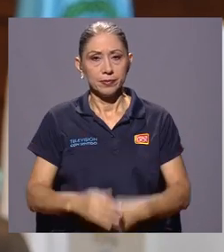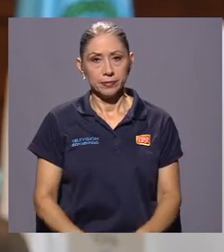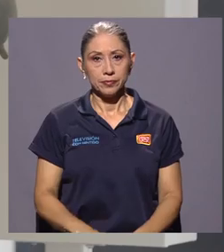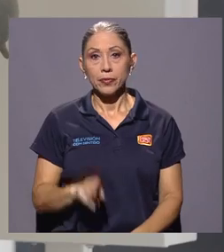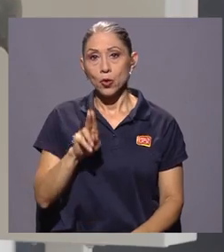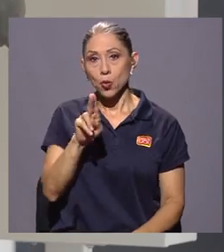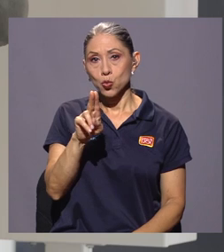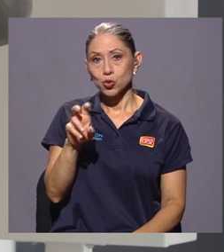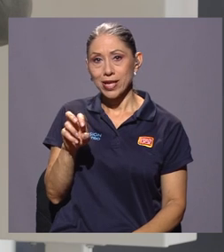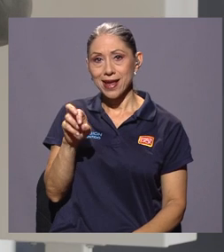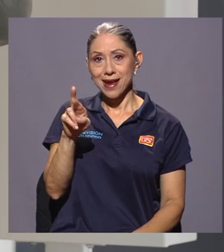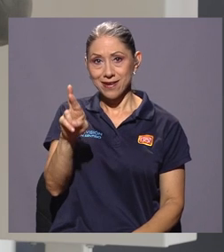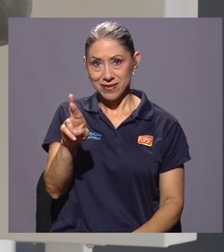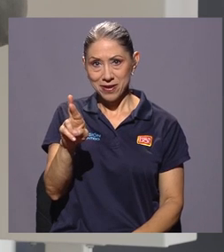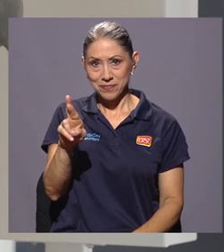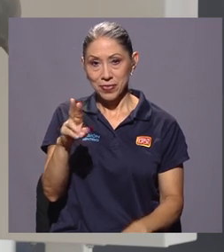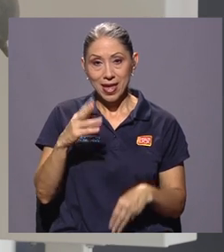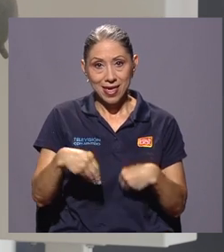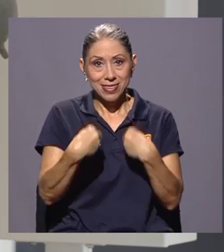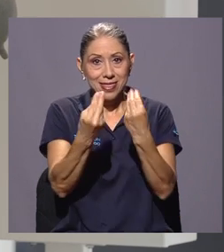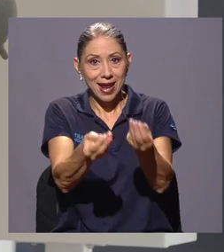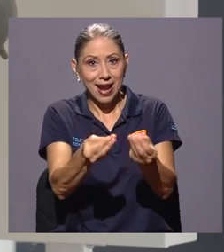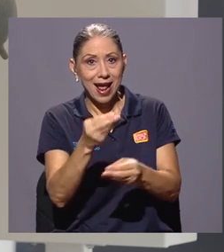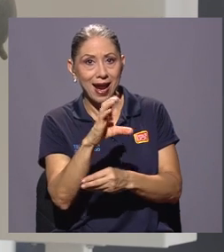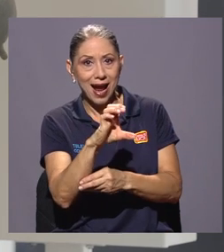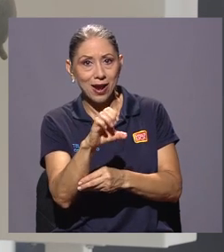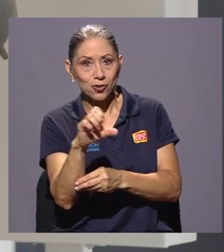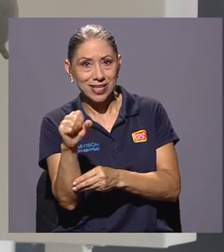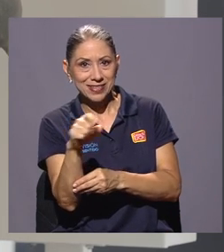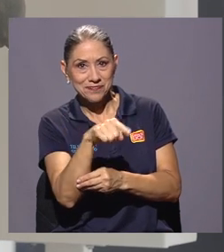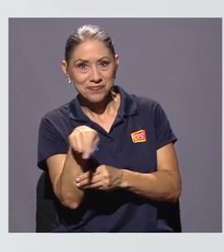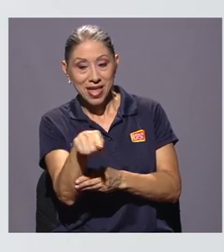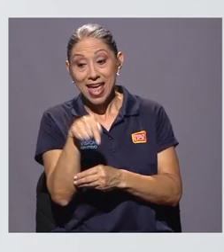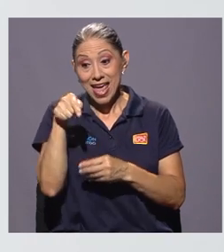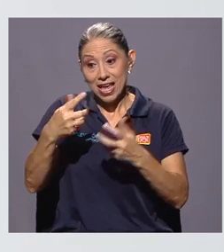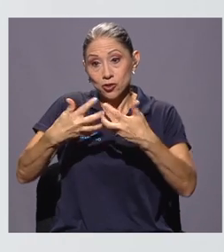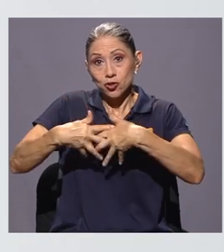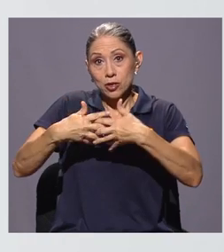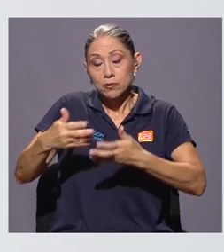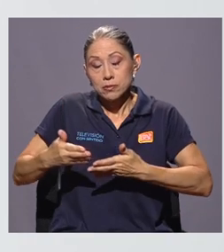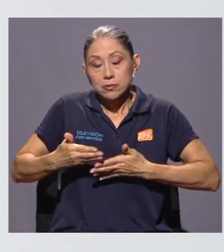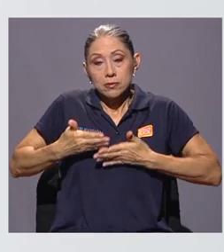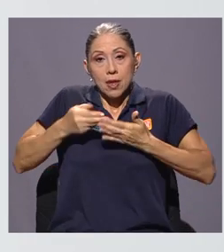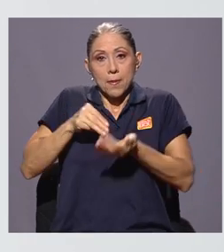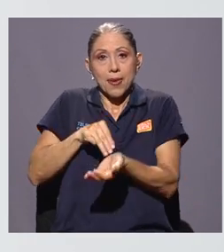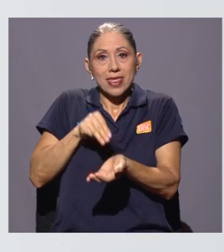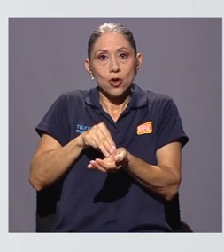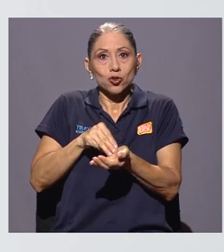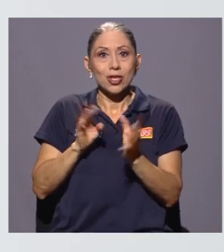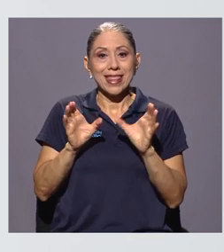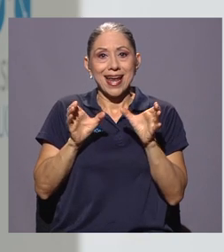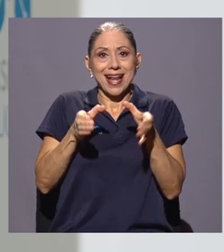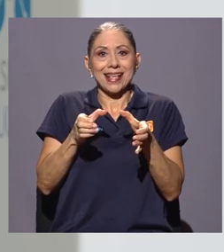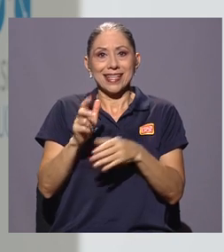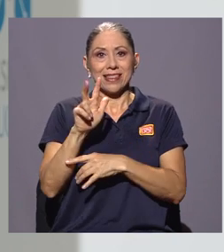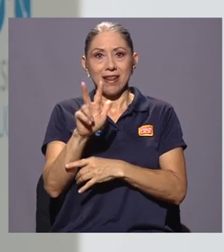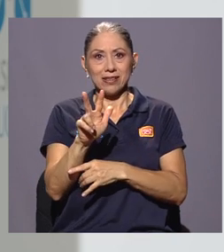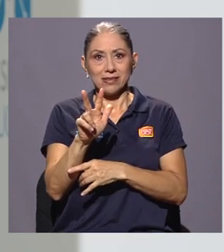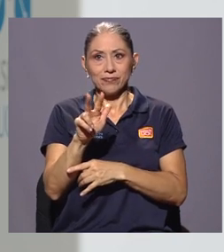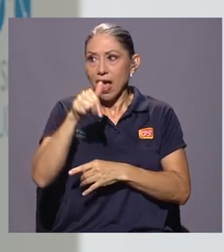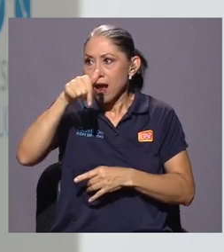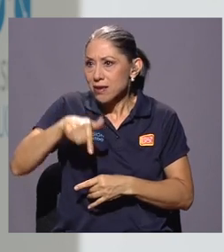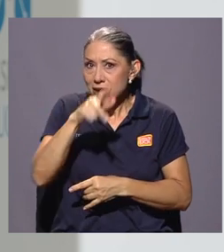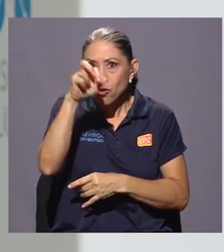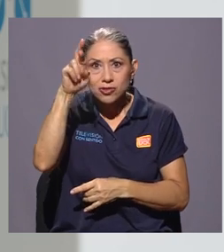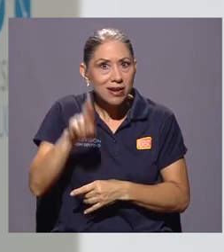La UCR entregará a la caja costarricense del Seguro Social estos dispositivos biomédicos de clase 3 que no se